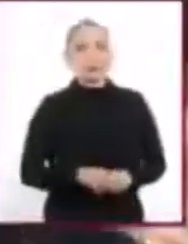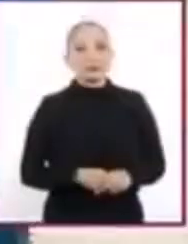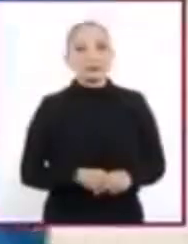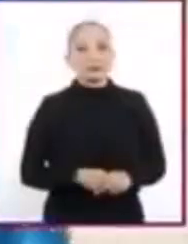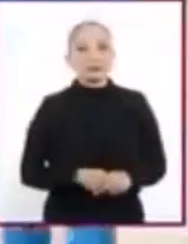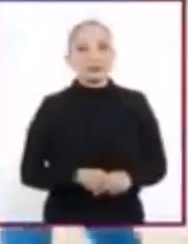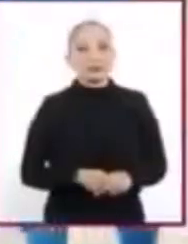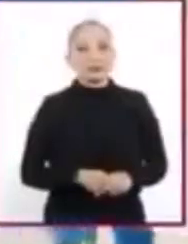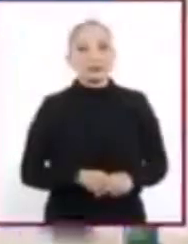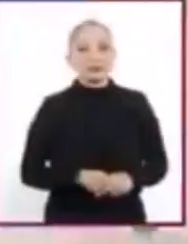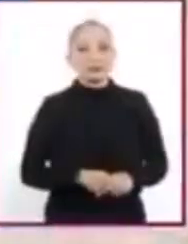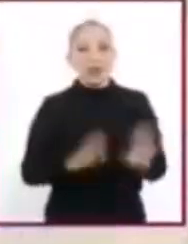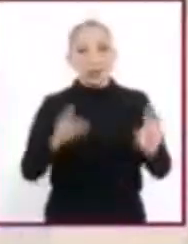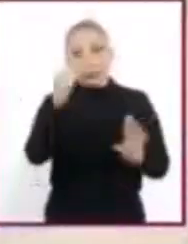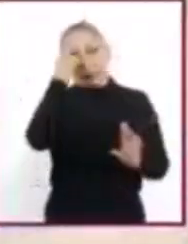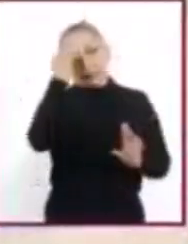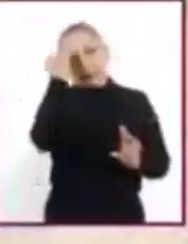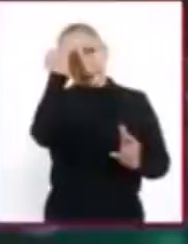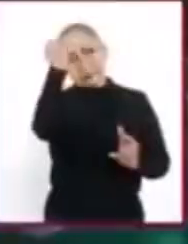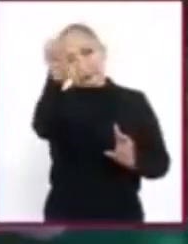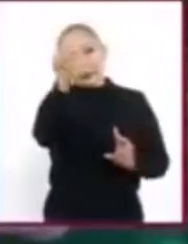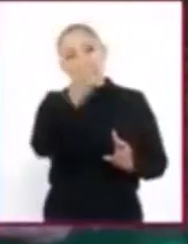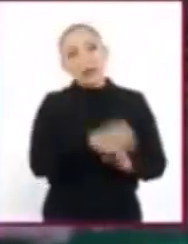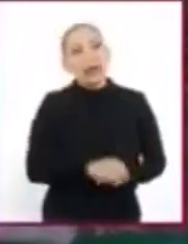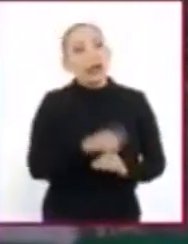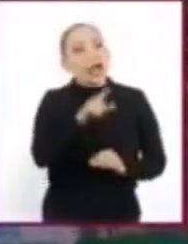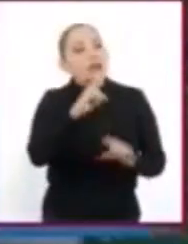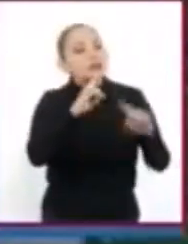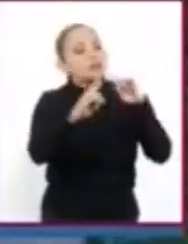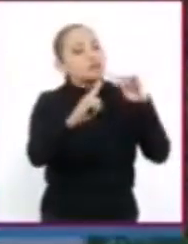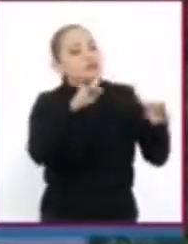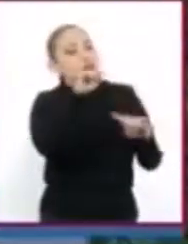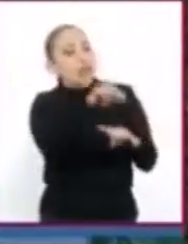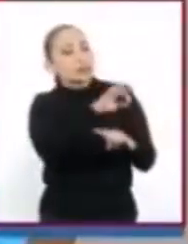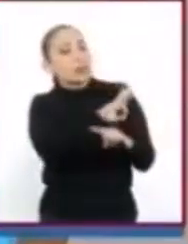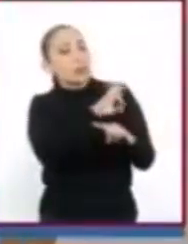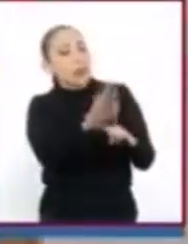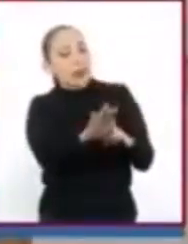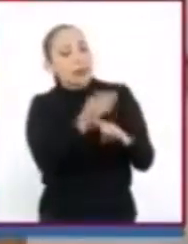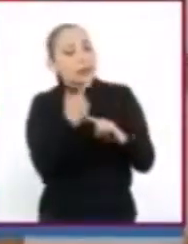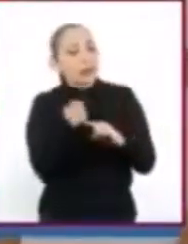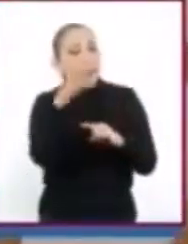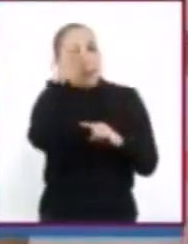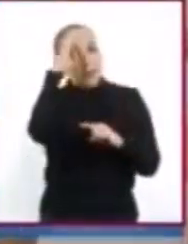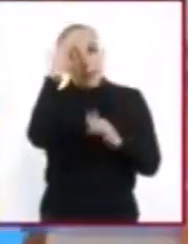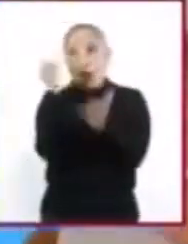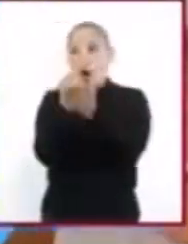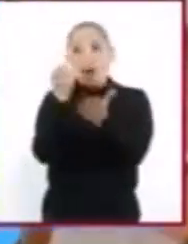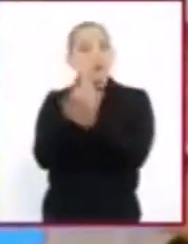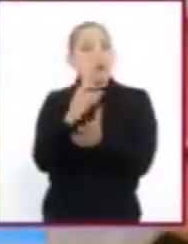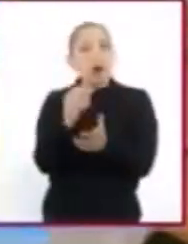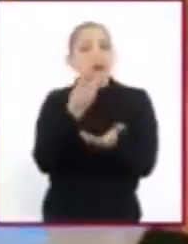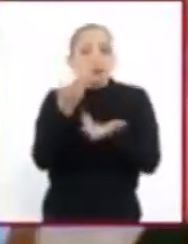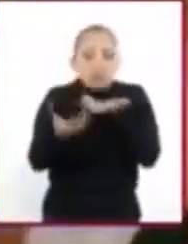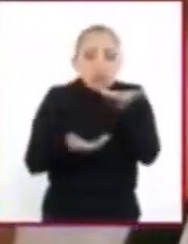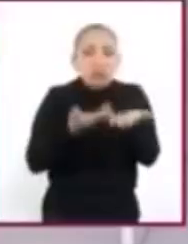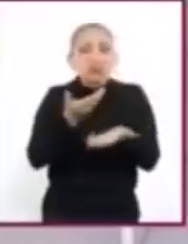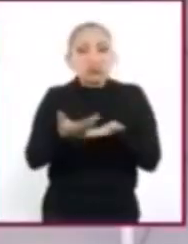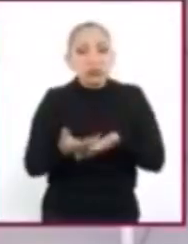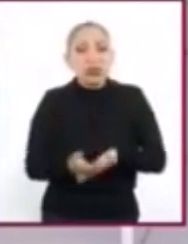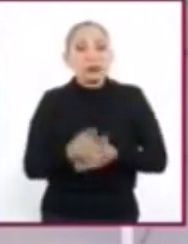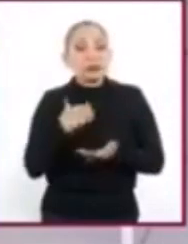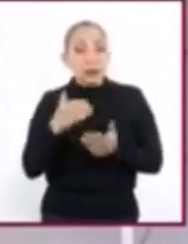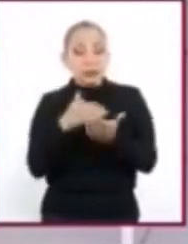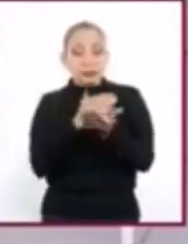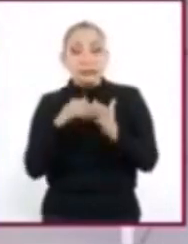En la concepción socrático-platónica, el diálogo es una opción al pensamiento no autoritario. La